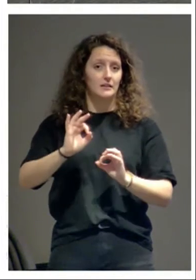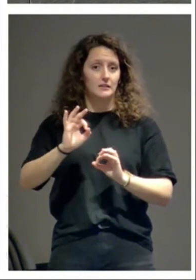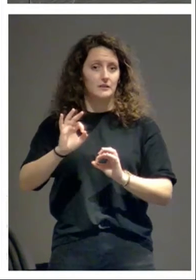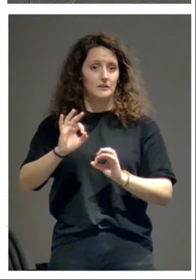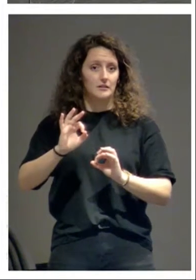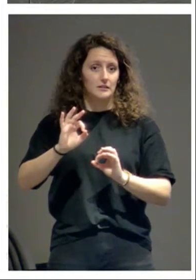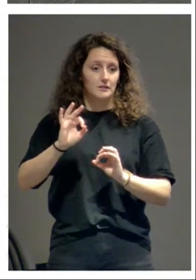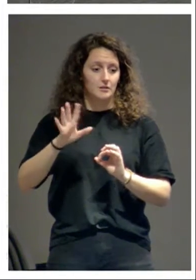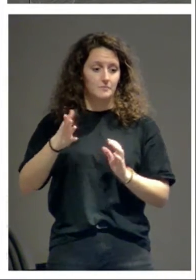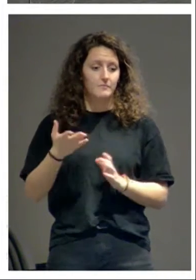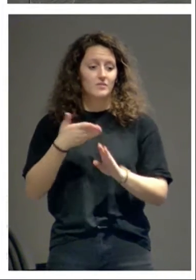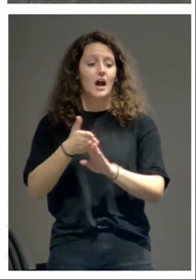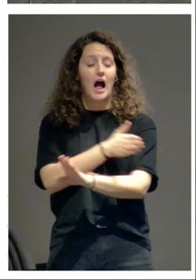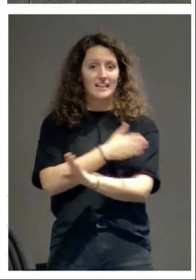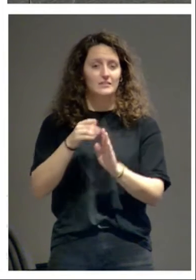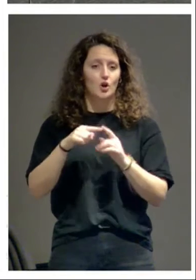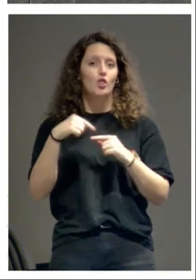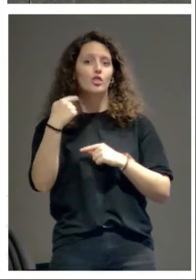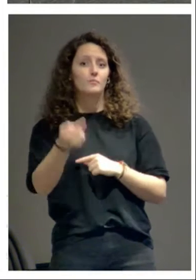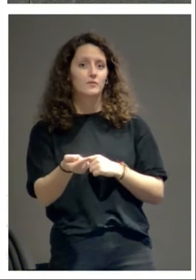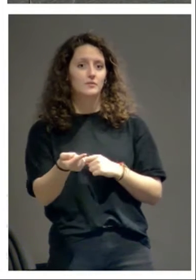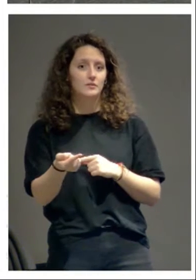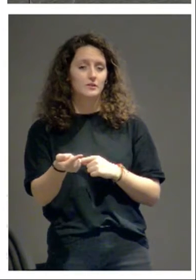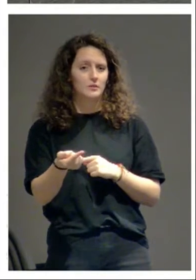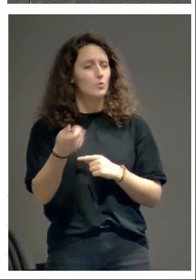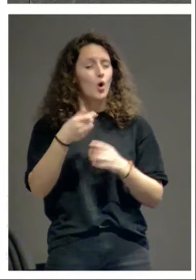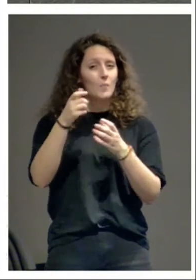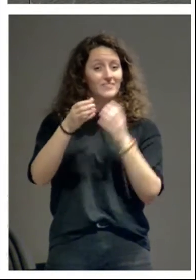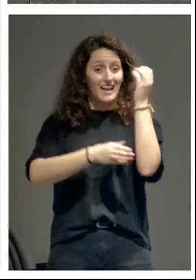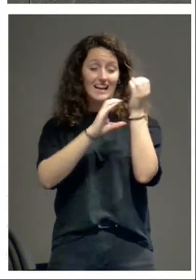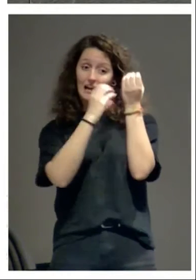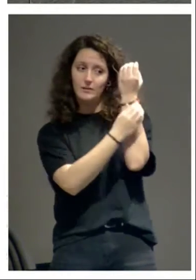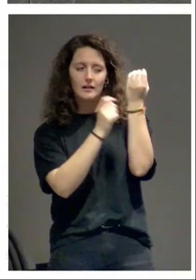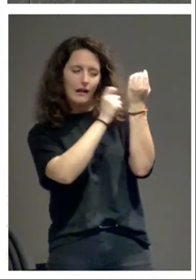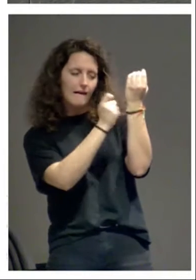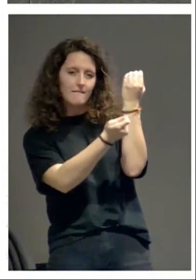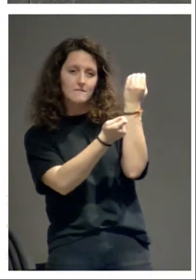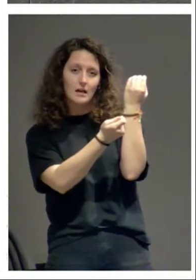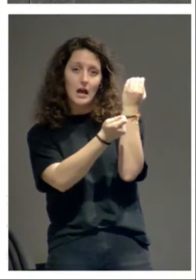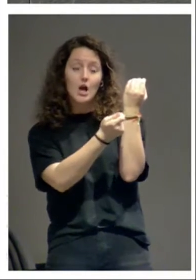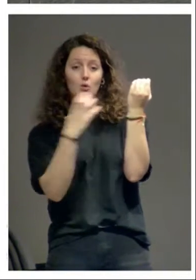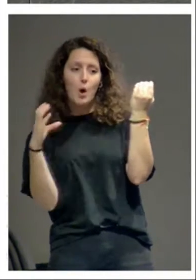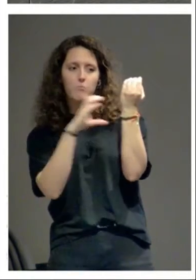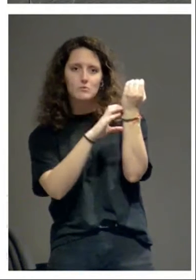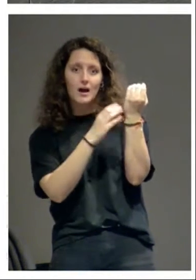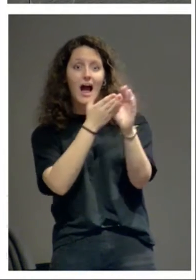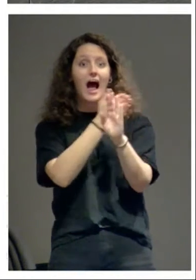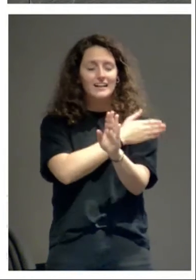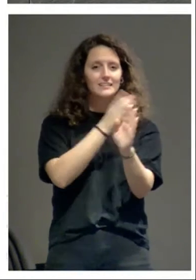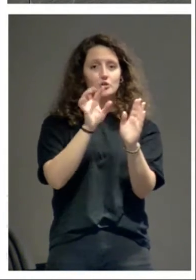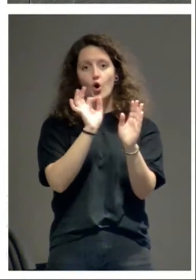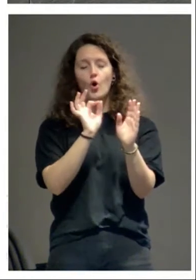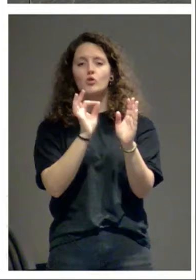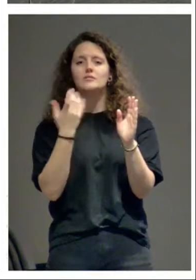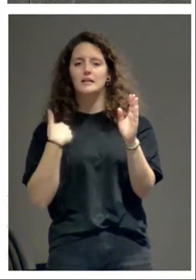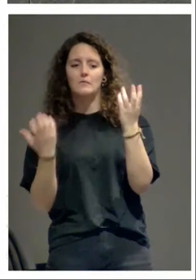après la poste? Eso dicen los franceses. ¿Han tallado el capitel antes de colocarlo o lo tallaron o lo terminaron después de